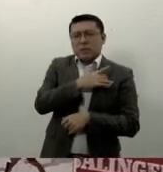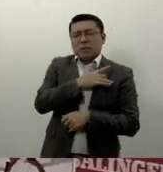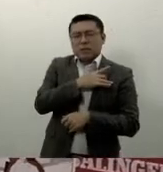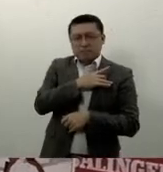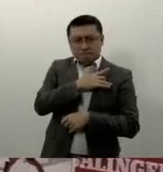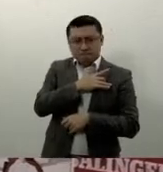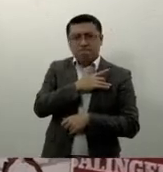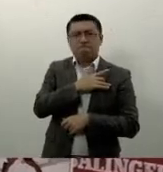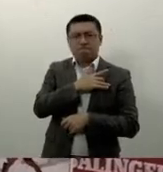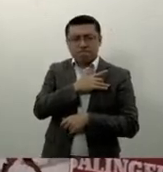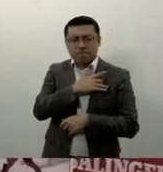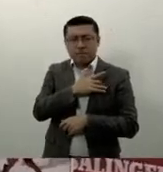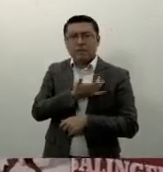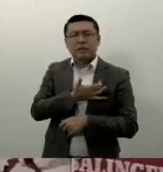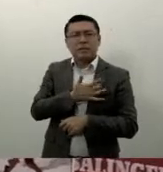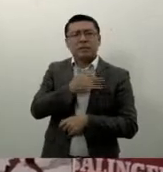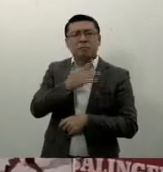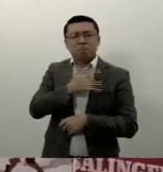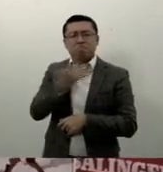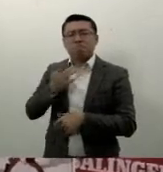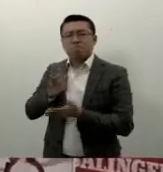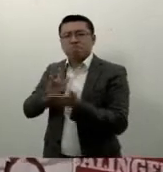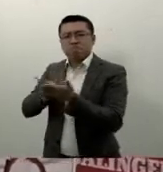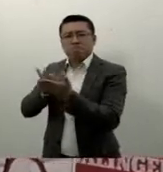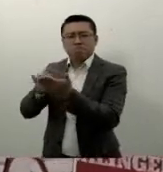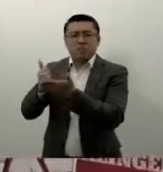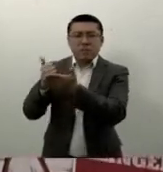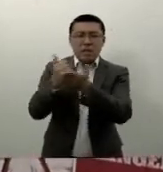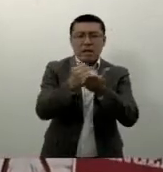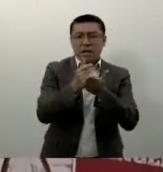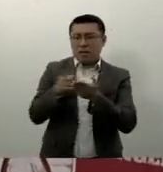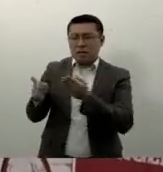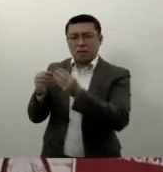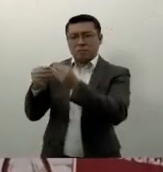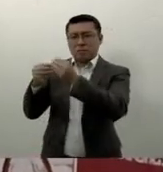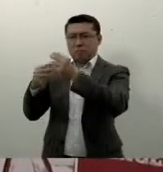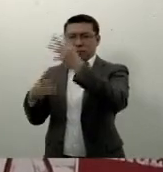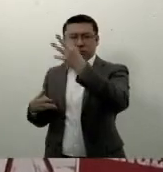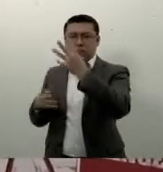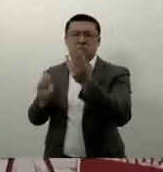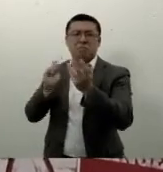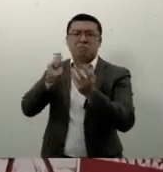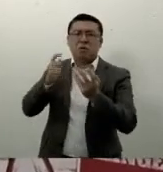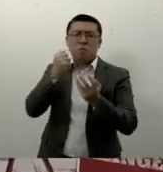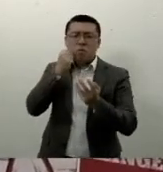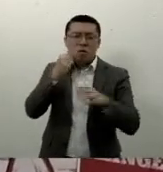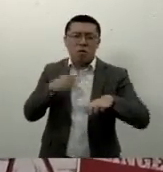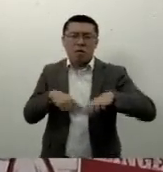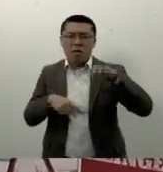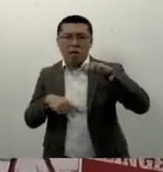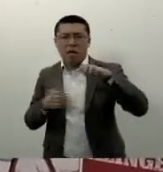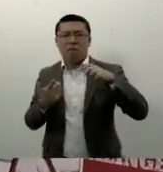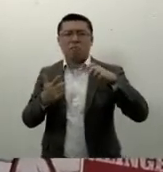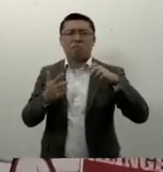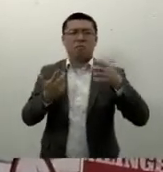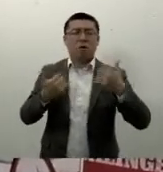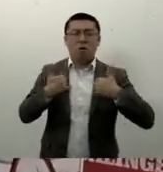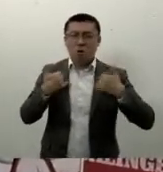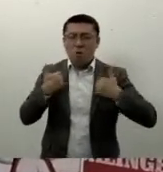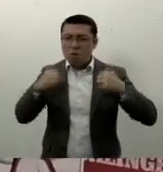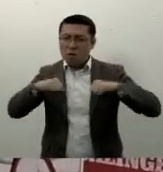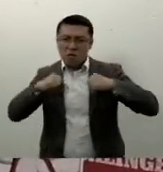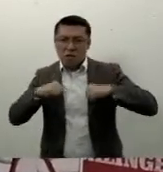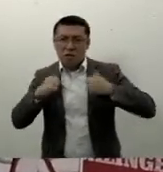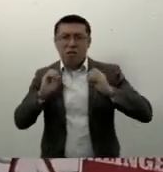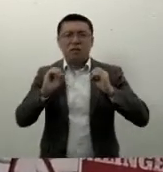tanto a los temas que se tratan en su obra, sea la adolescencia, sea la descolonización, el lugar de